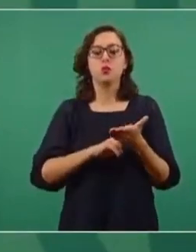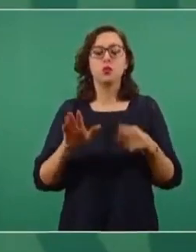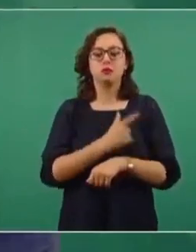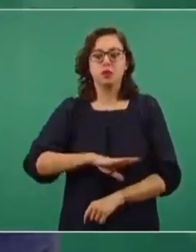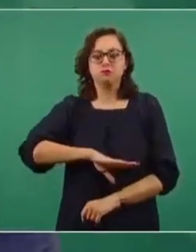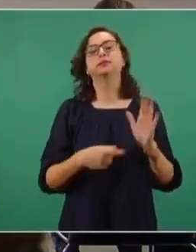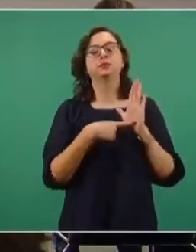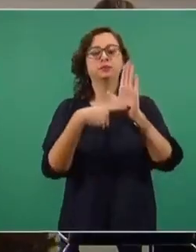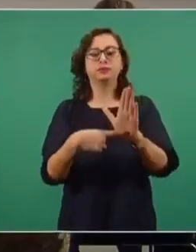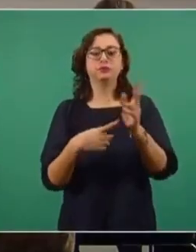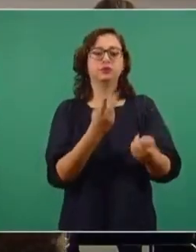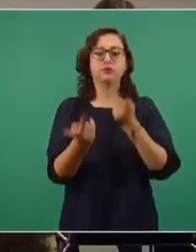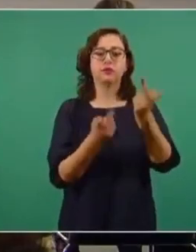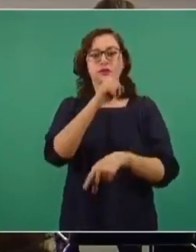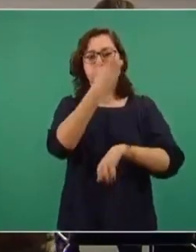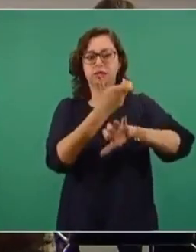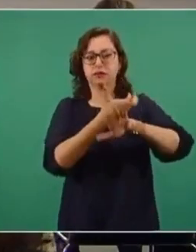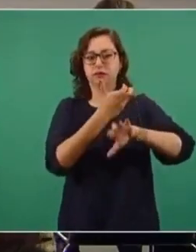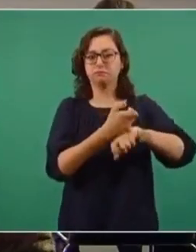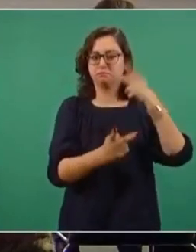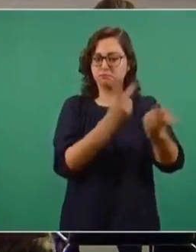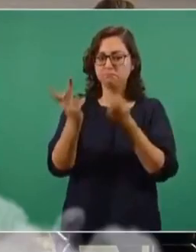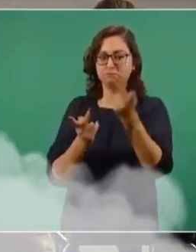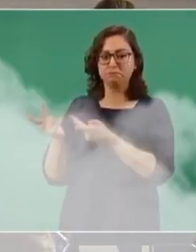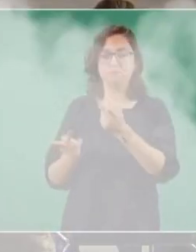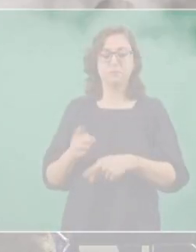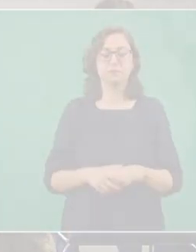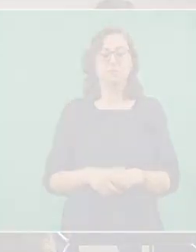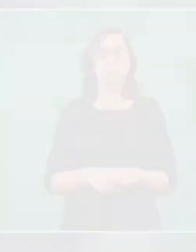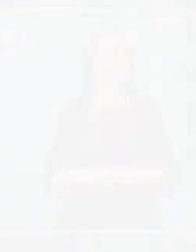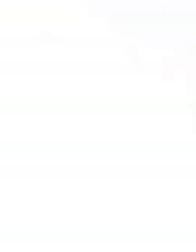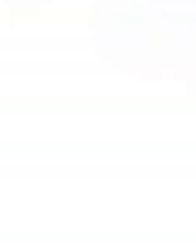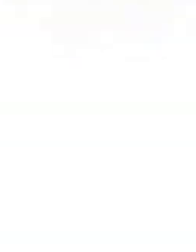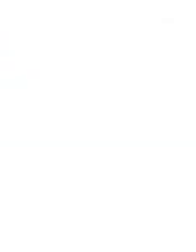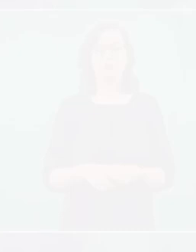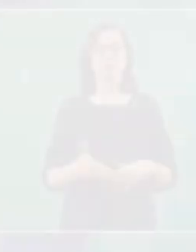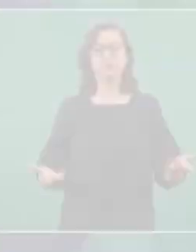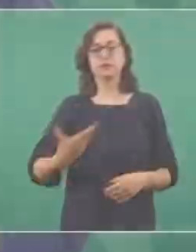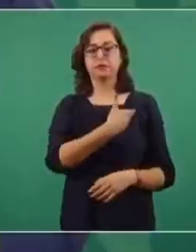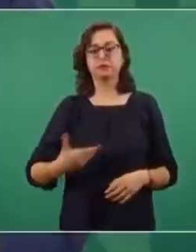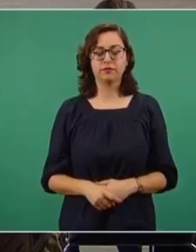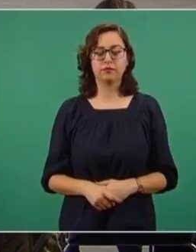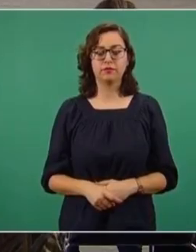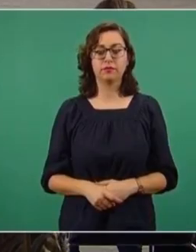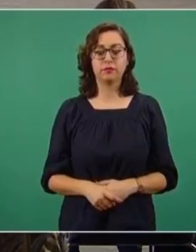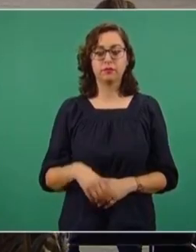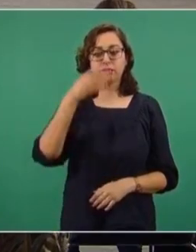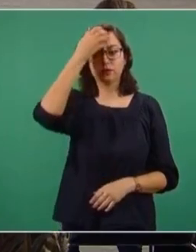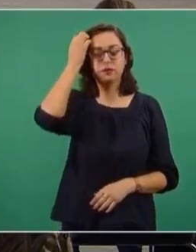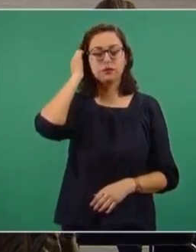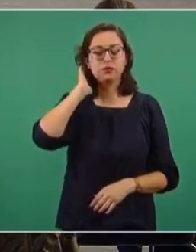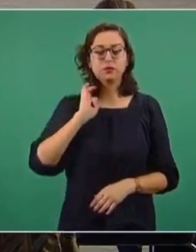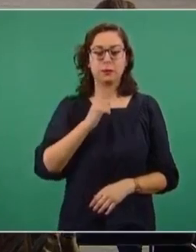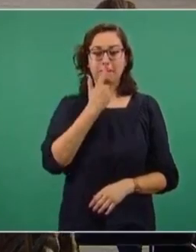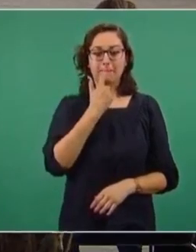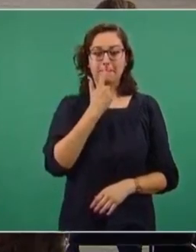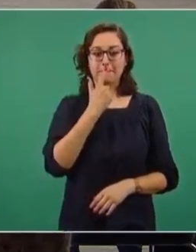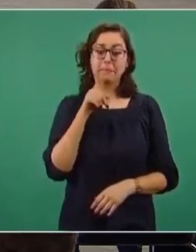verdes de coraje. Una encuesta que hace en Estados Unidos del desempeño de los presidentes del mundo. De Tepetitán,